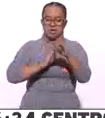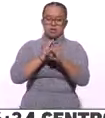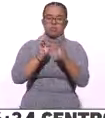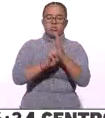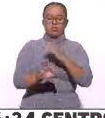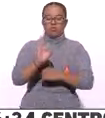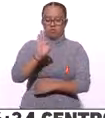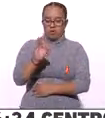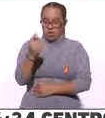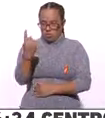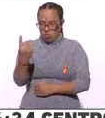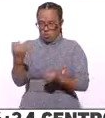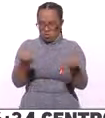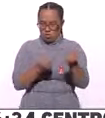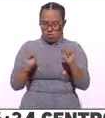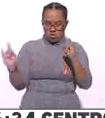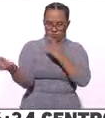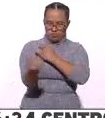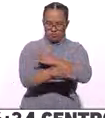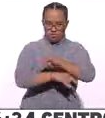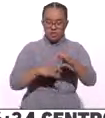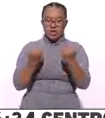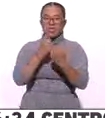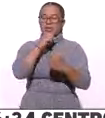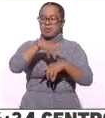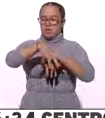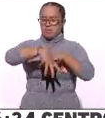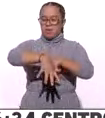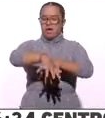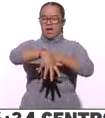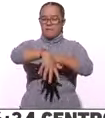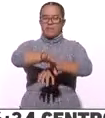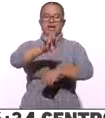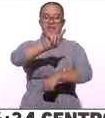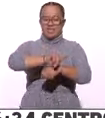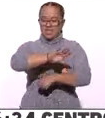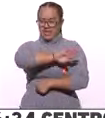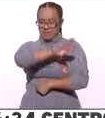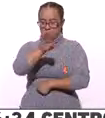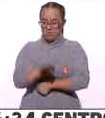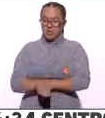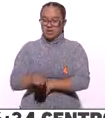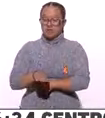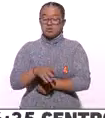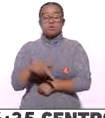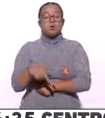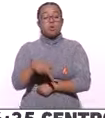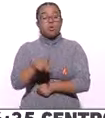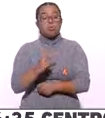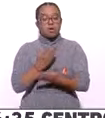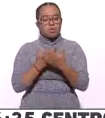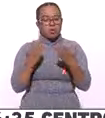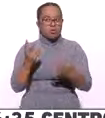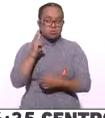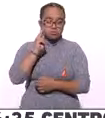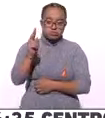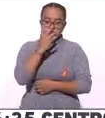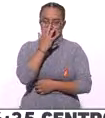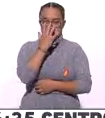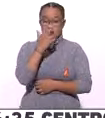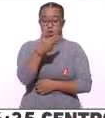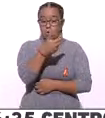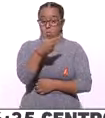Fórmula 1, también como el desfile del Día de Muertos, pero aquí particularmente nos ha llamado la atención primero la ocupación